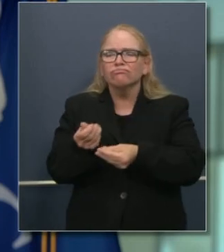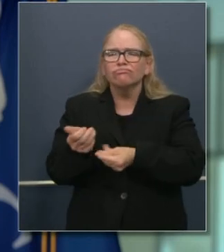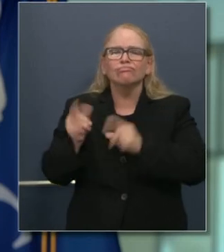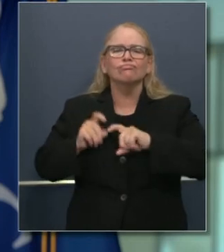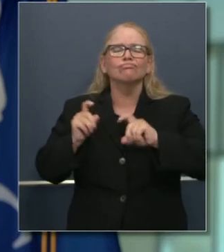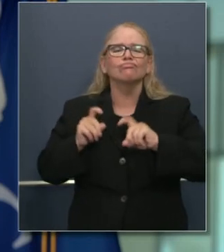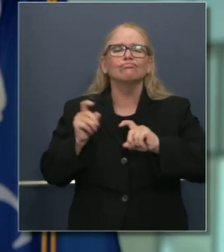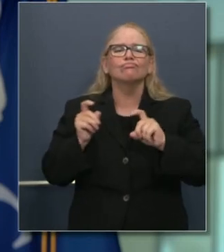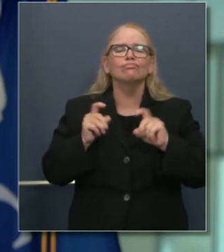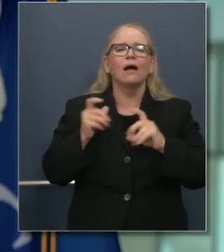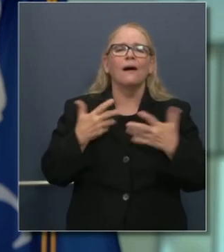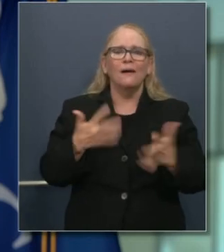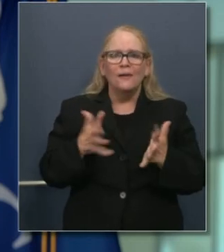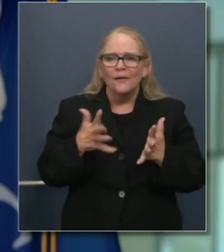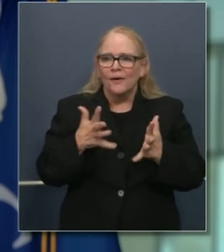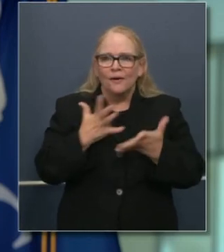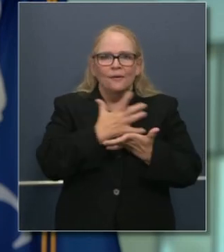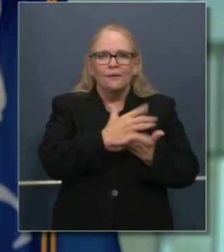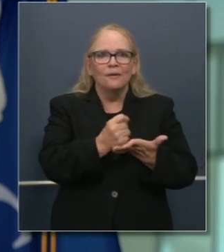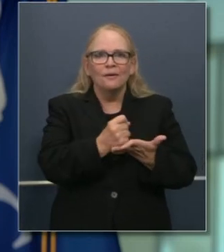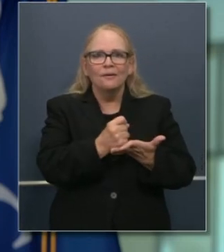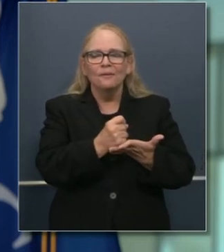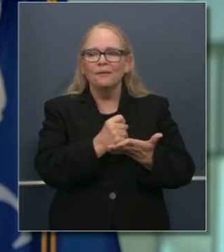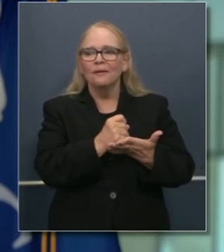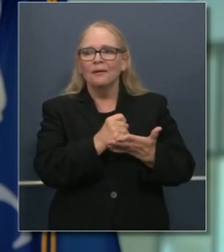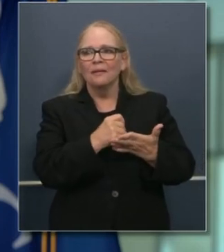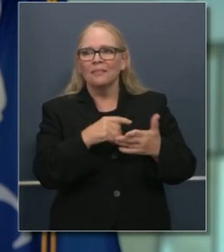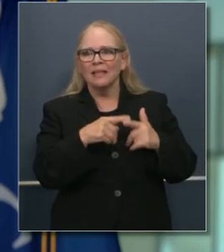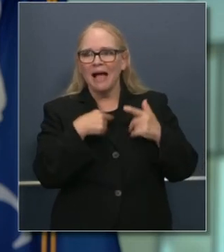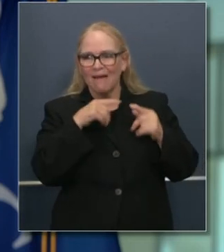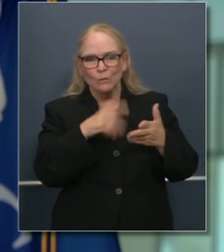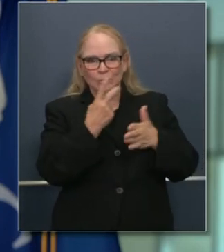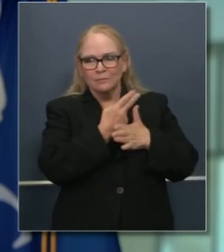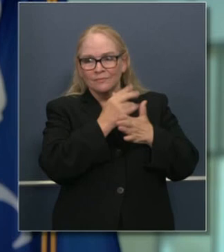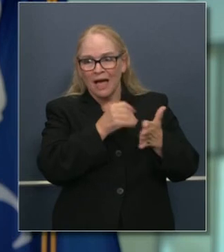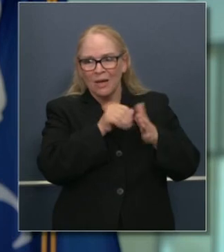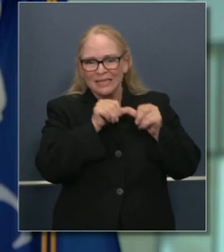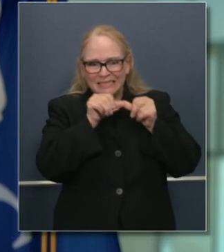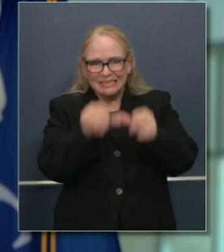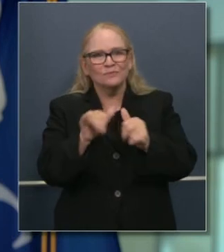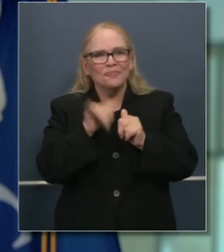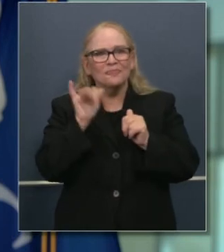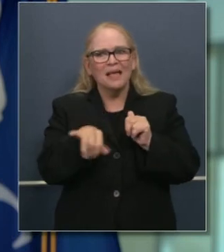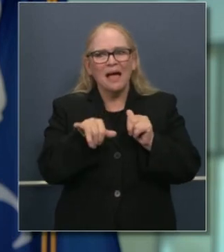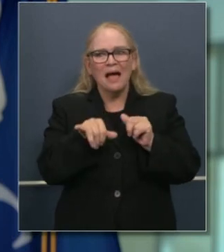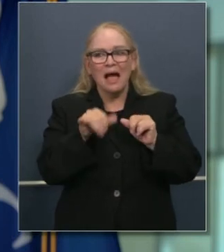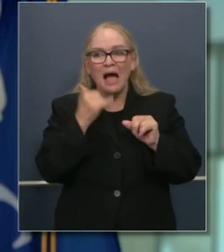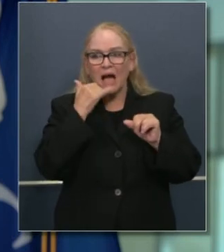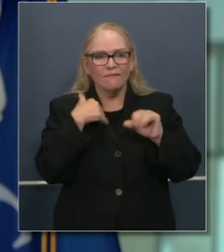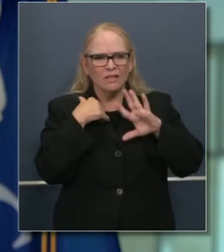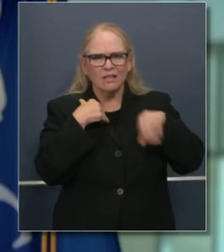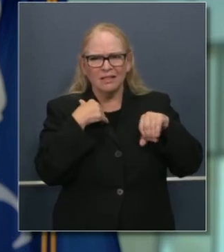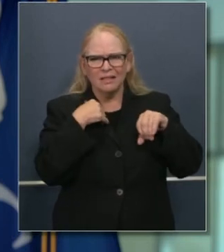no queremos ver que sean redirigidos a otra categoría.